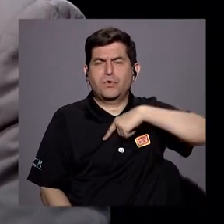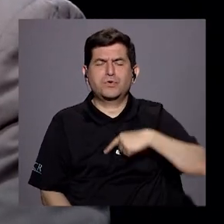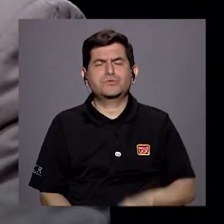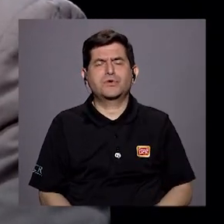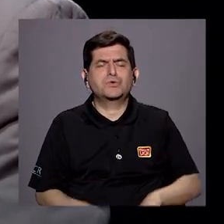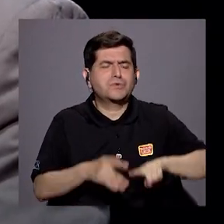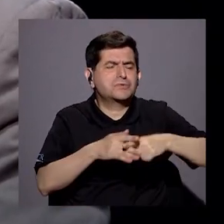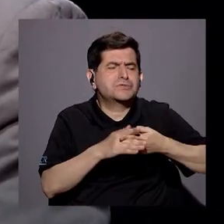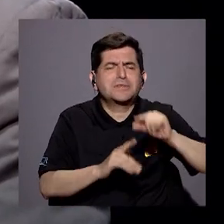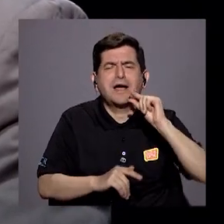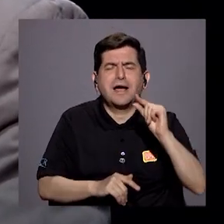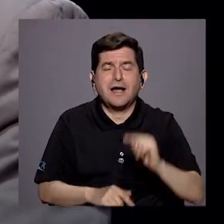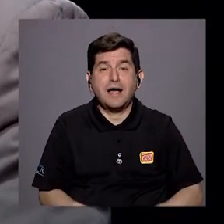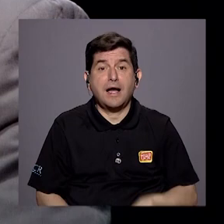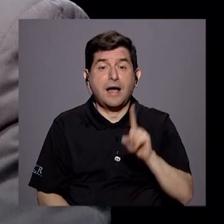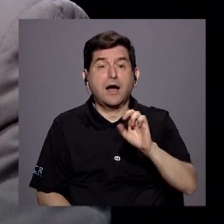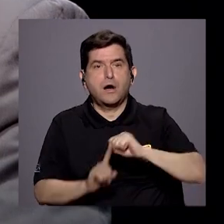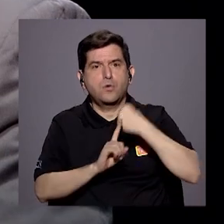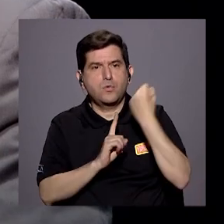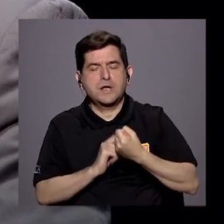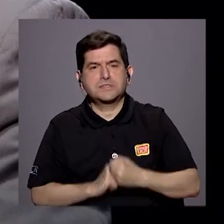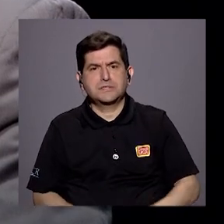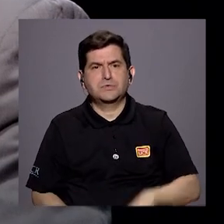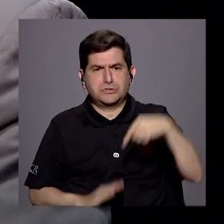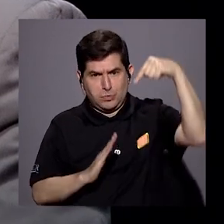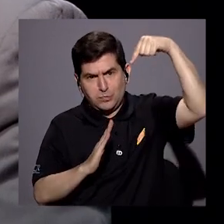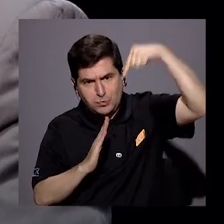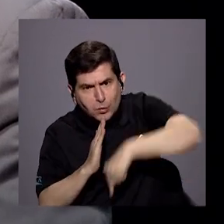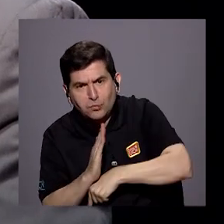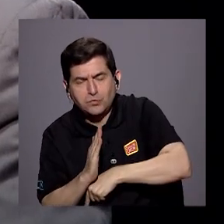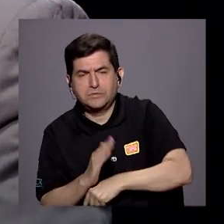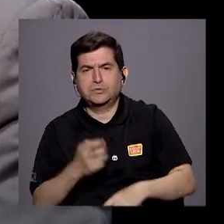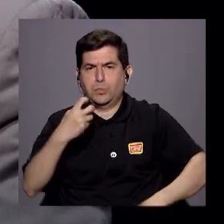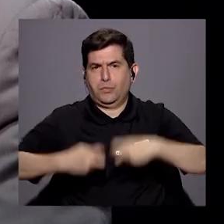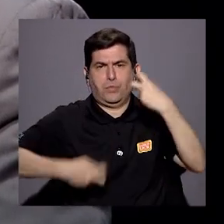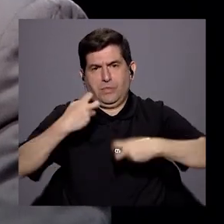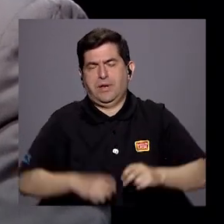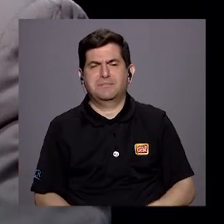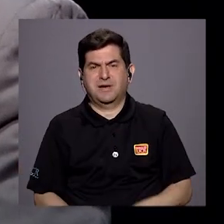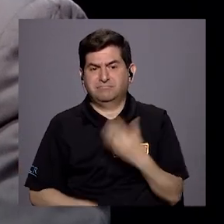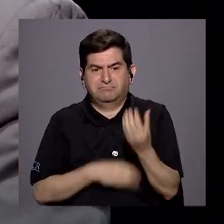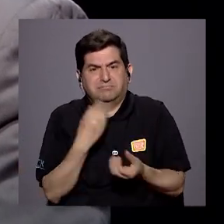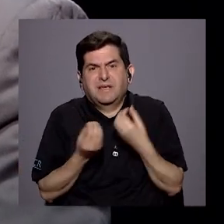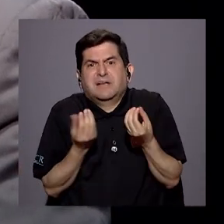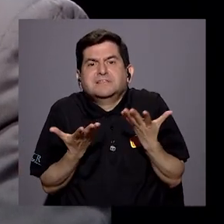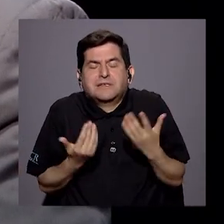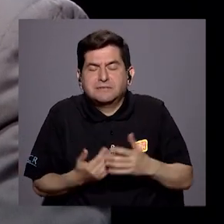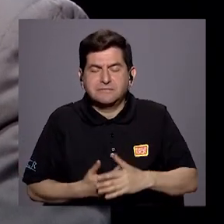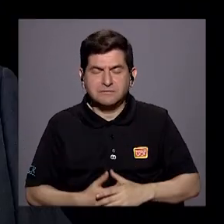poniendo una curita a una cirugía que sangra. ¿Qué hacemos ante eso?